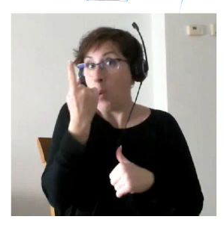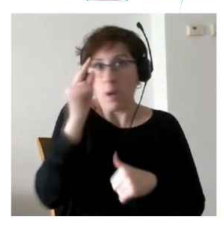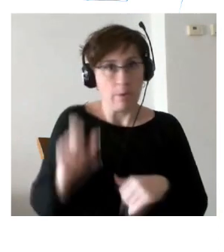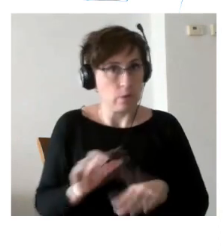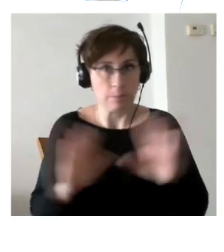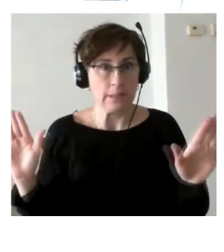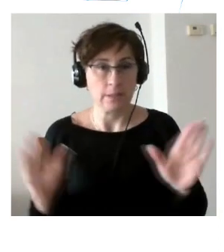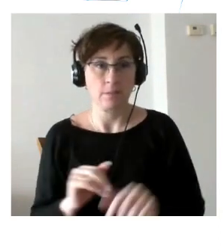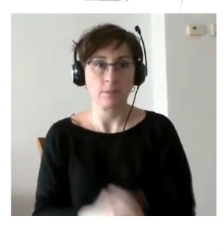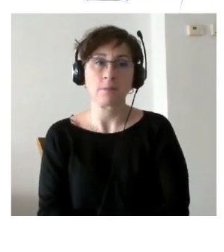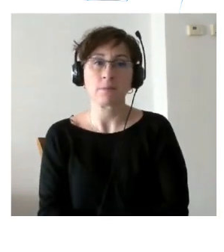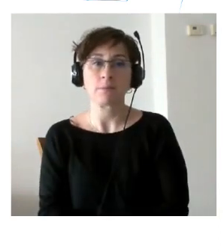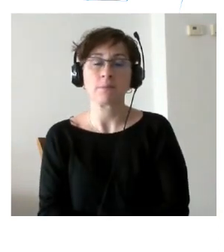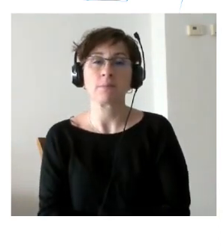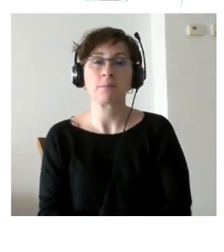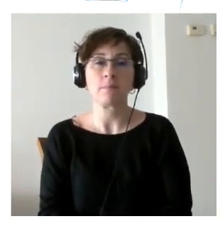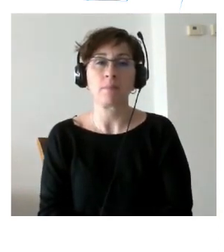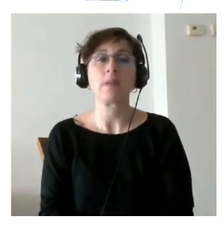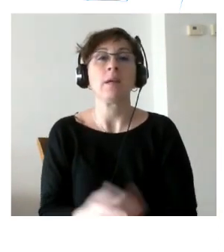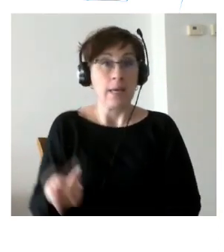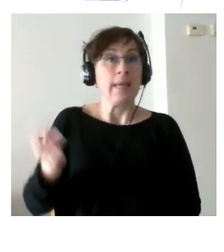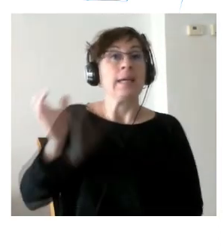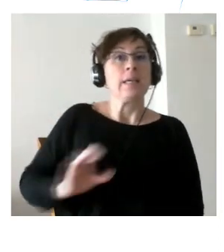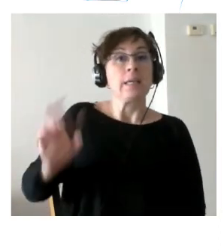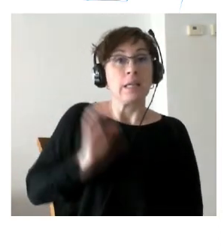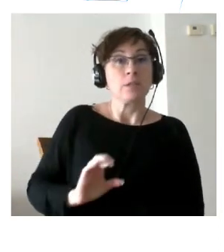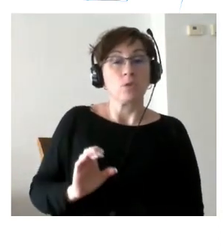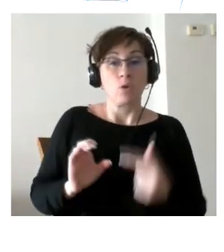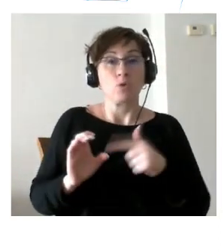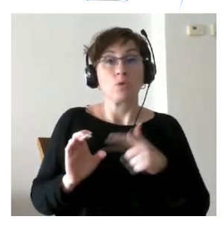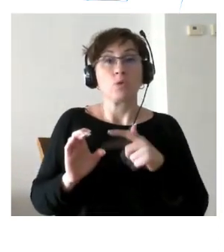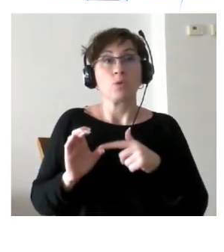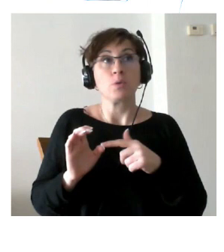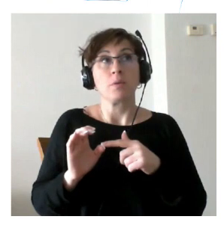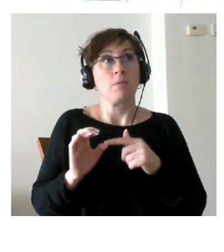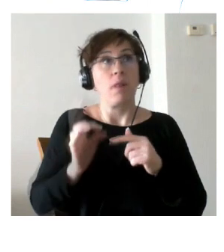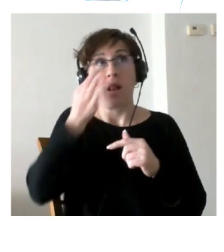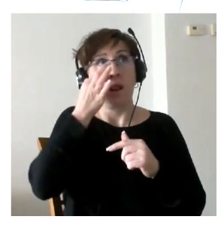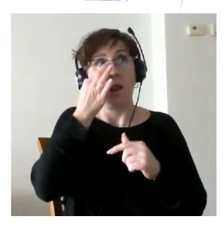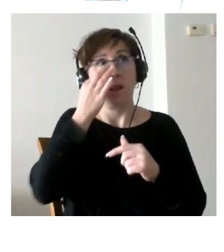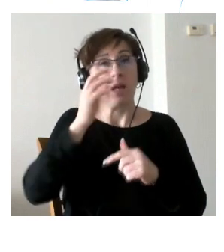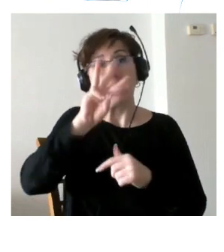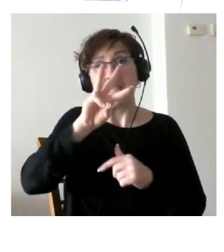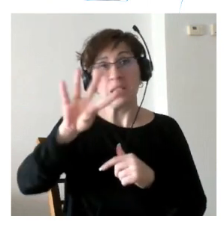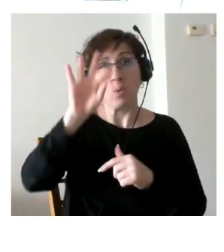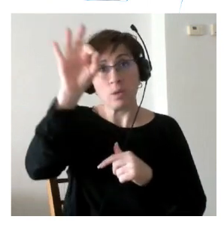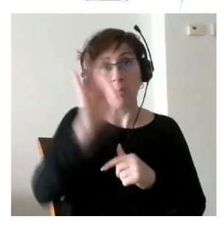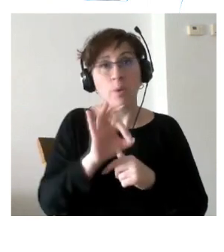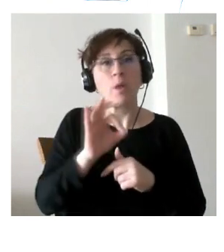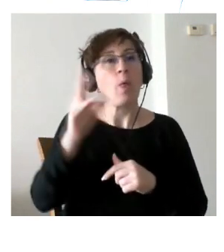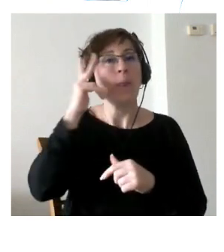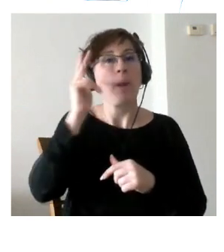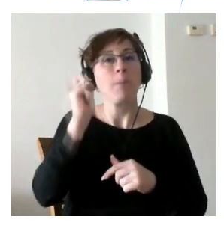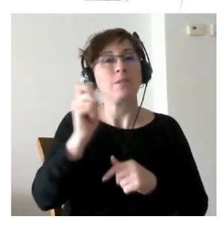y luego los ingresos procedían solamente en un porcentaje limitado en un 34% de pensiones no